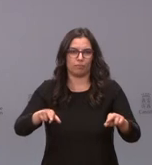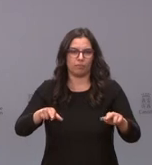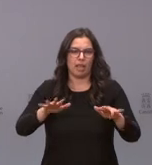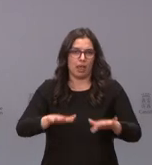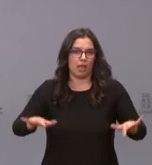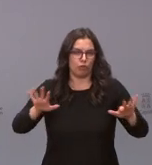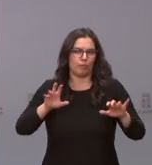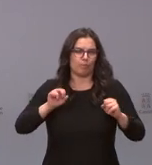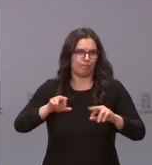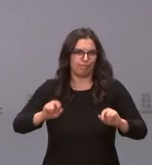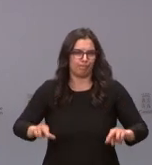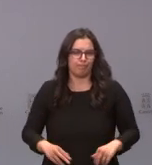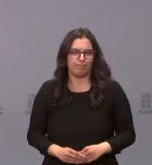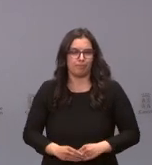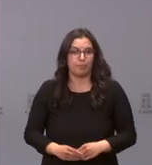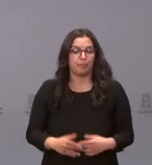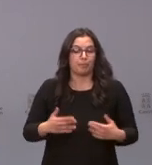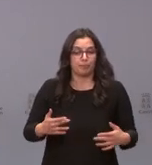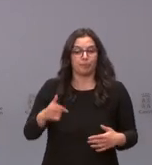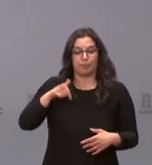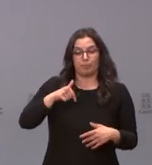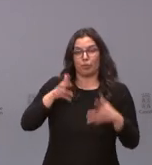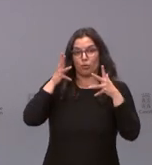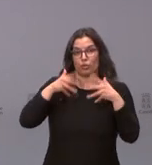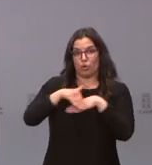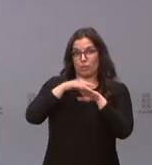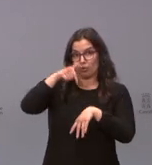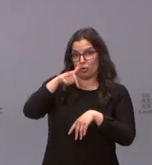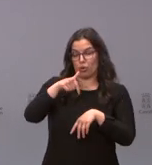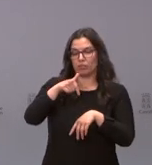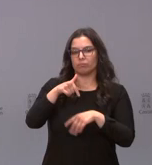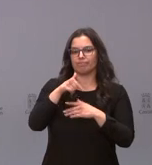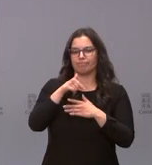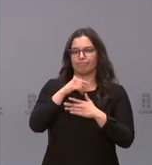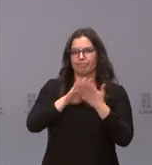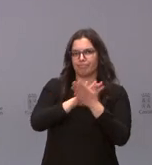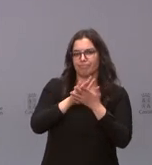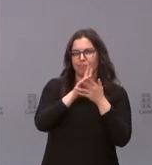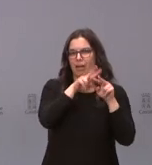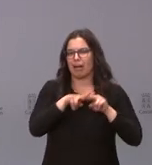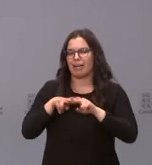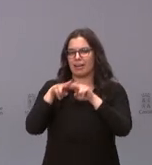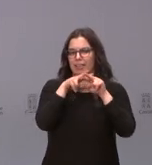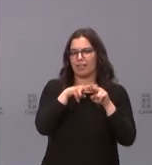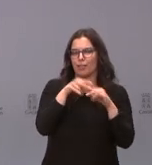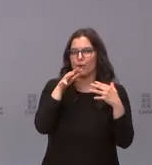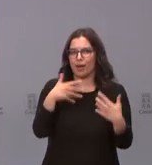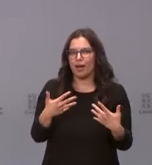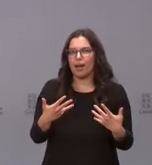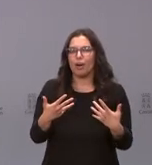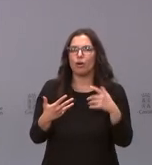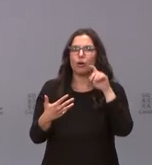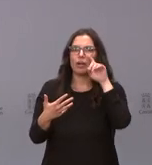que esta Junta de Gobierno, este Consejo de Gobierno de hoy ha analizado el documento de actuaciones en respuesta